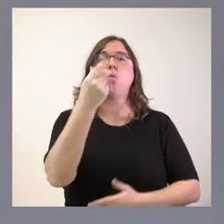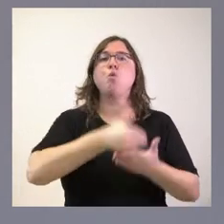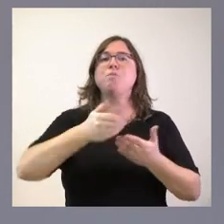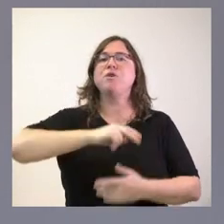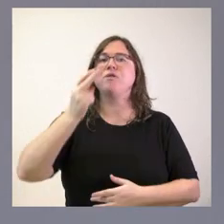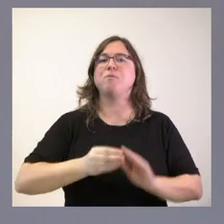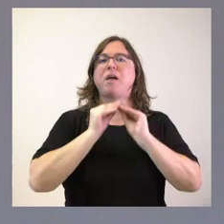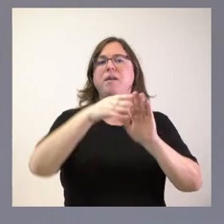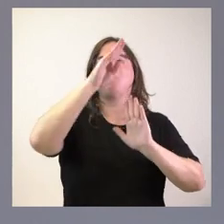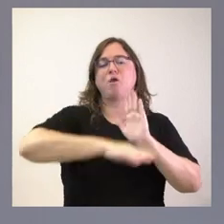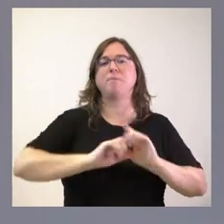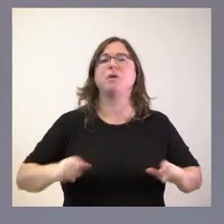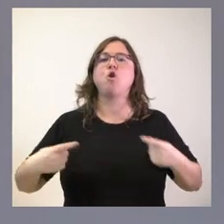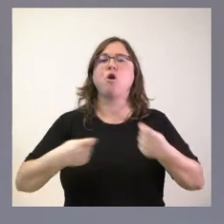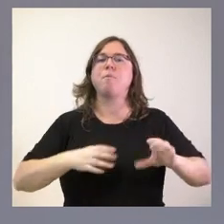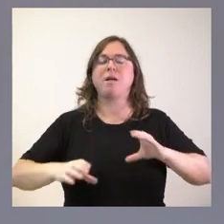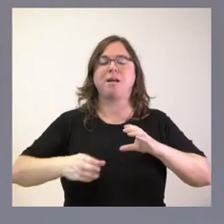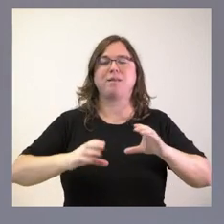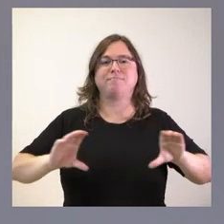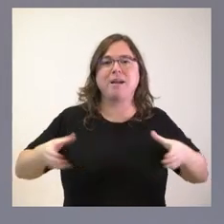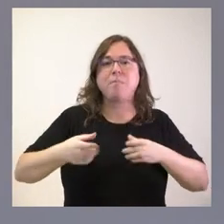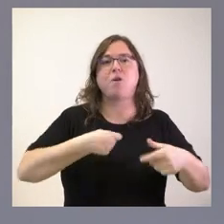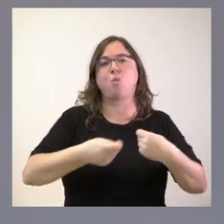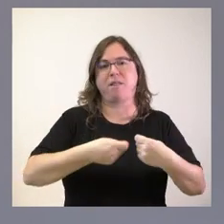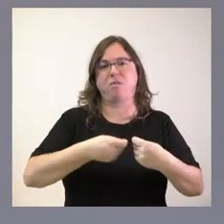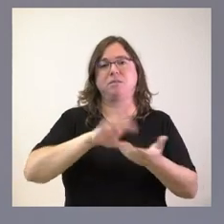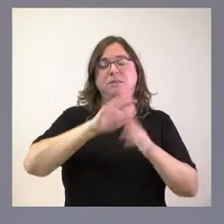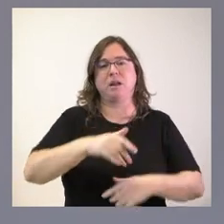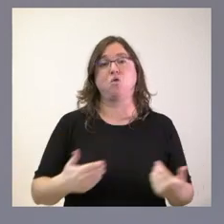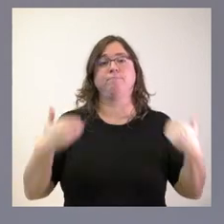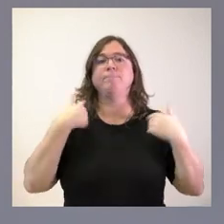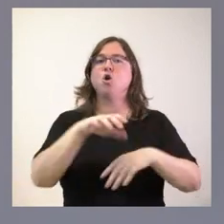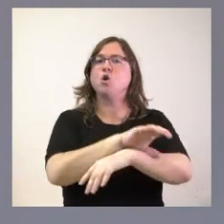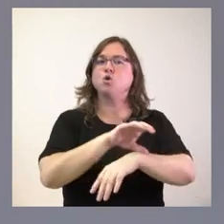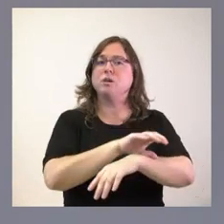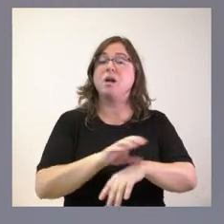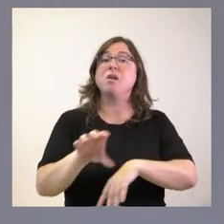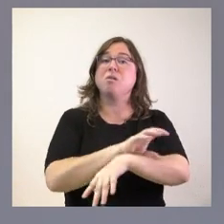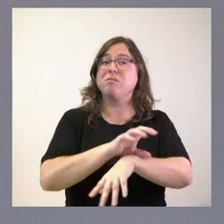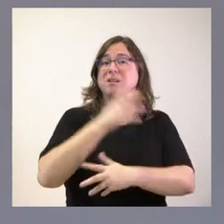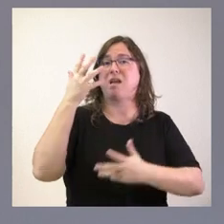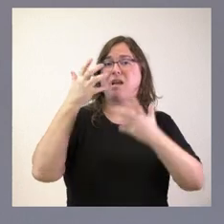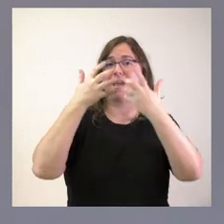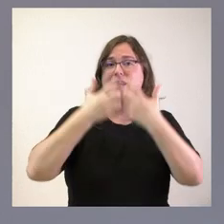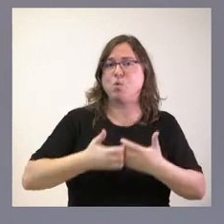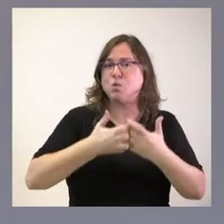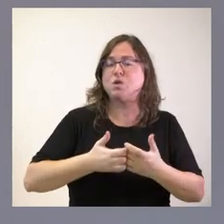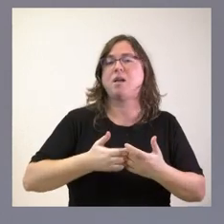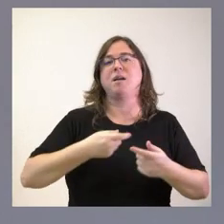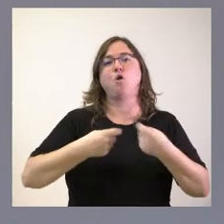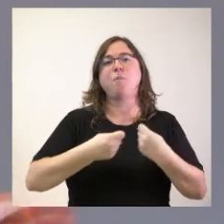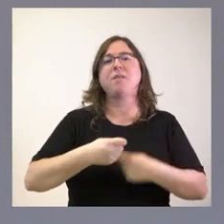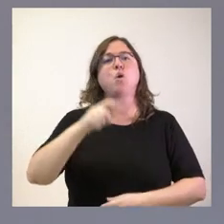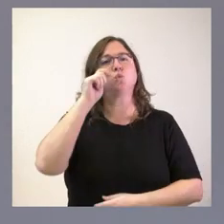cámaras de comercio de Castilla y León en el ámbito competencial de la consejería. La Consejería de Industria, Comercio y Turismo,